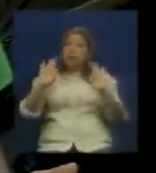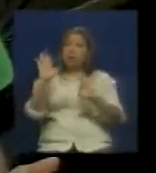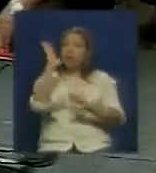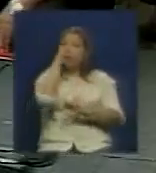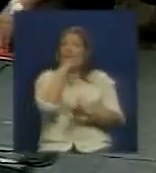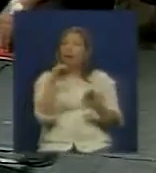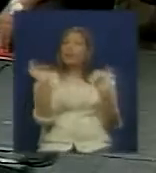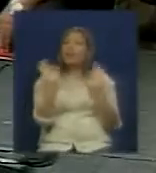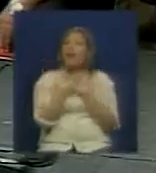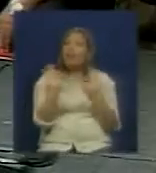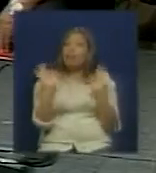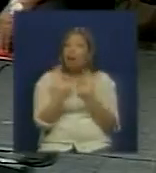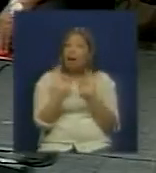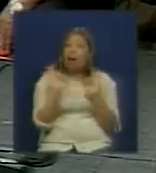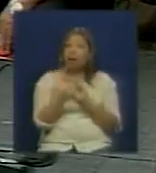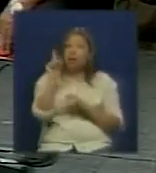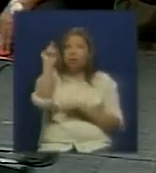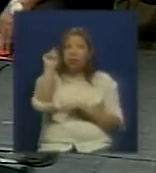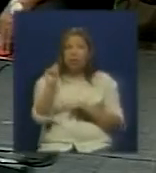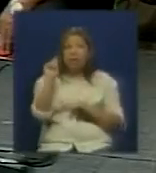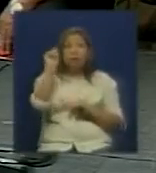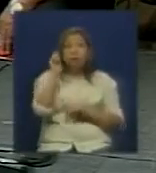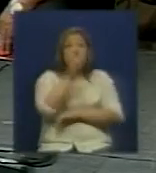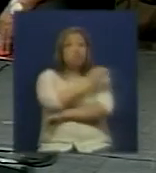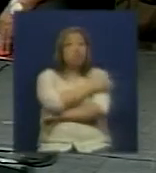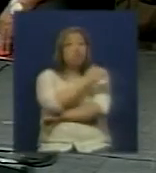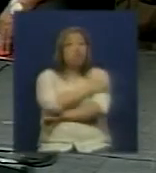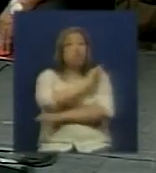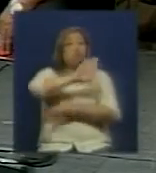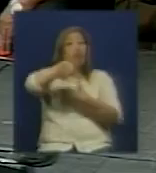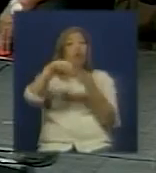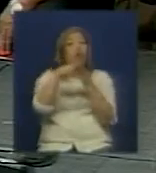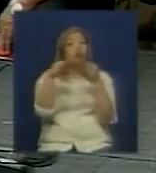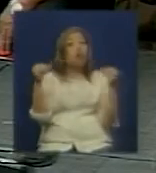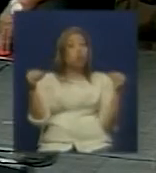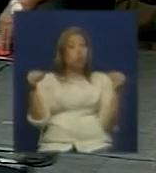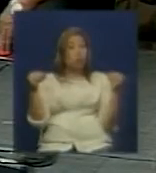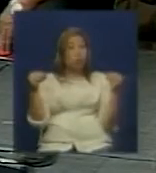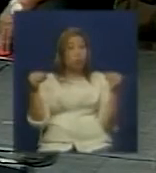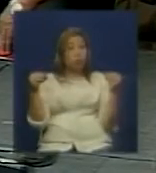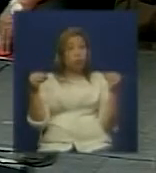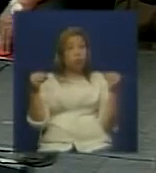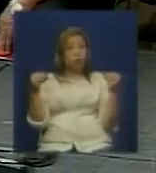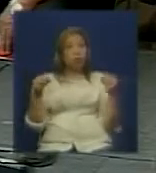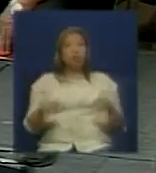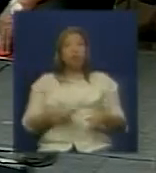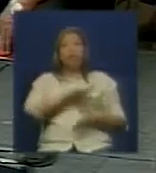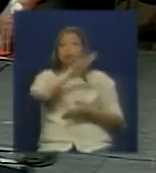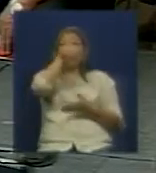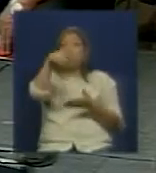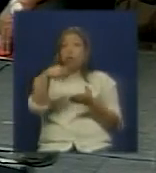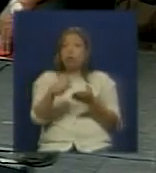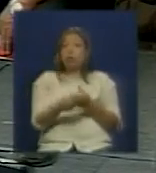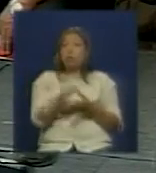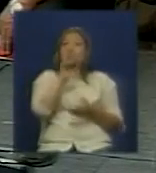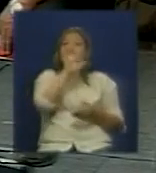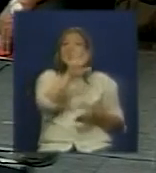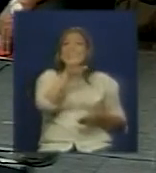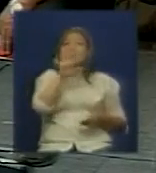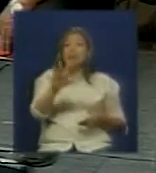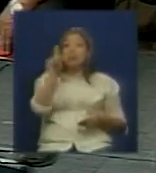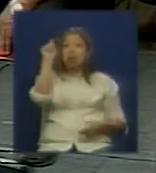representación ni en el circuito del lado revolucionario y además desde evidentemente a nivel nacional tenemos solo 55